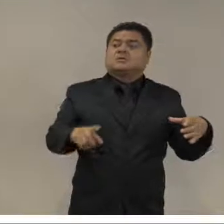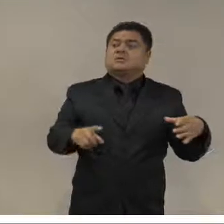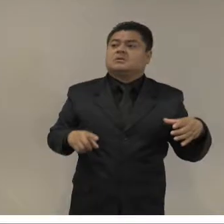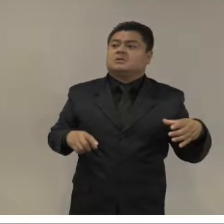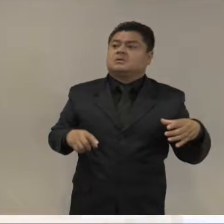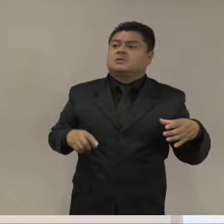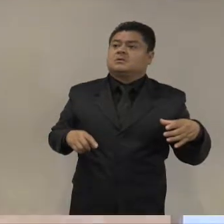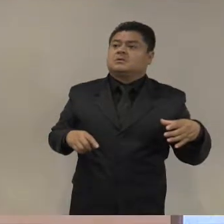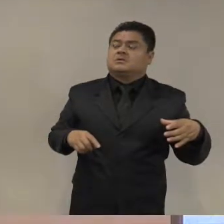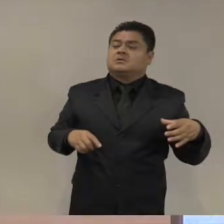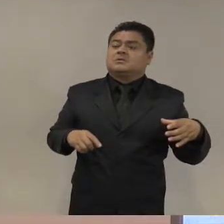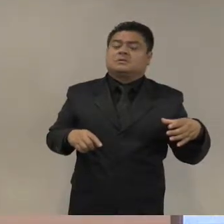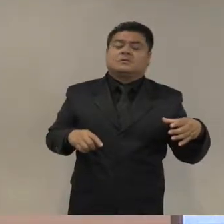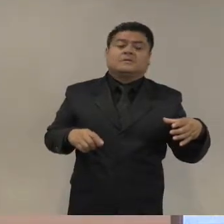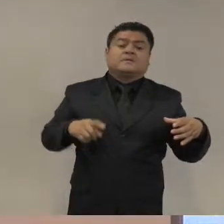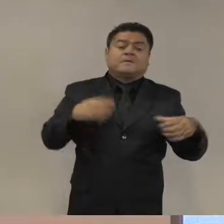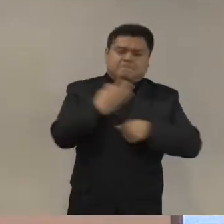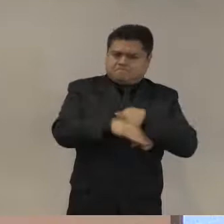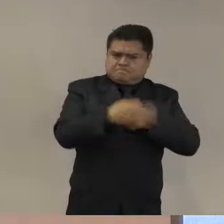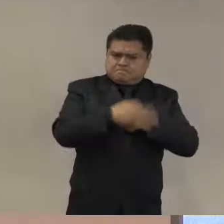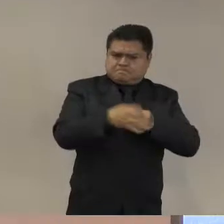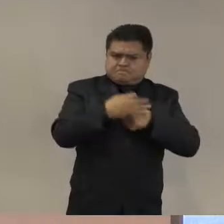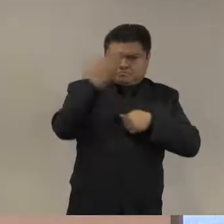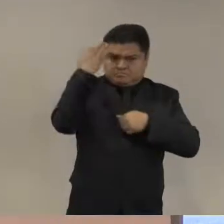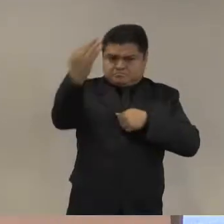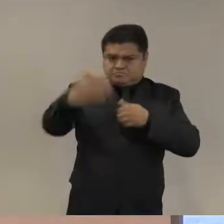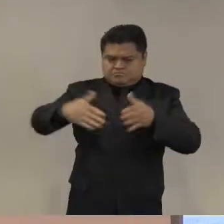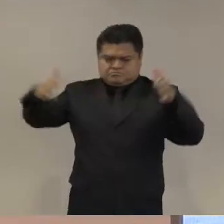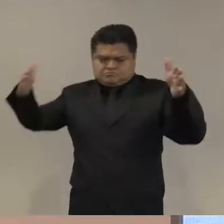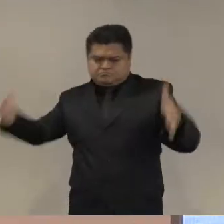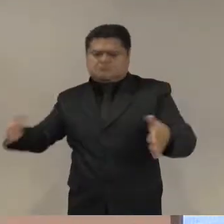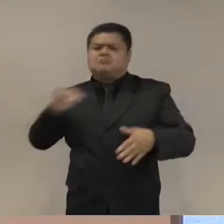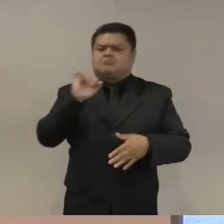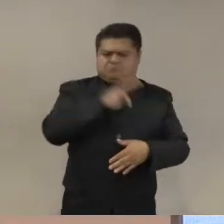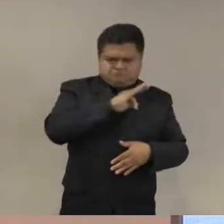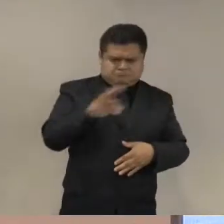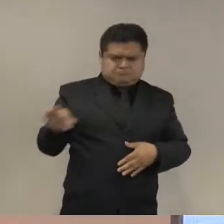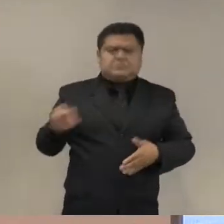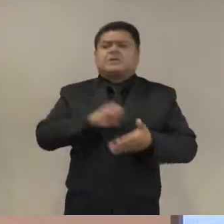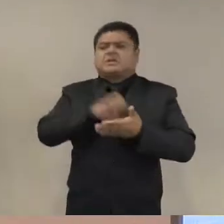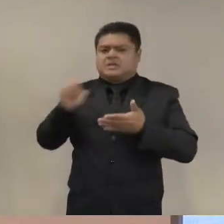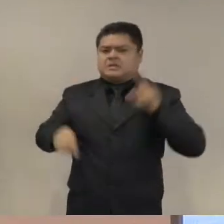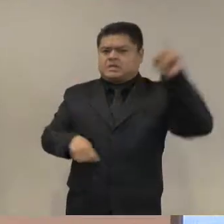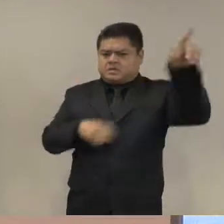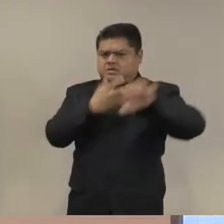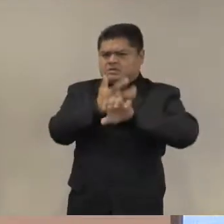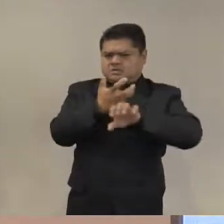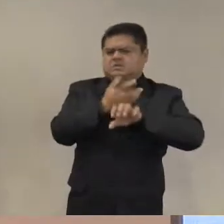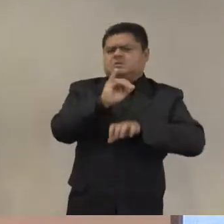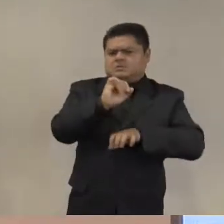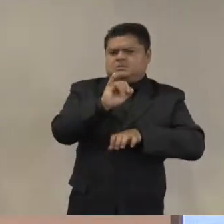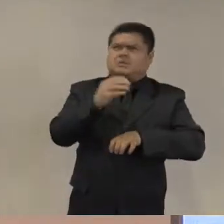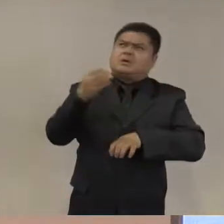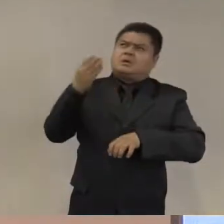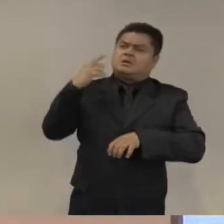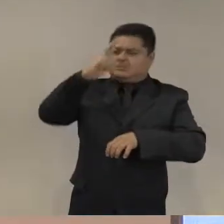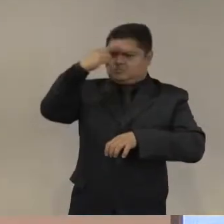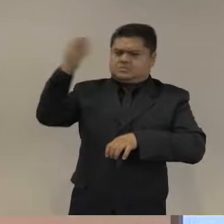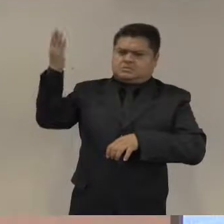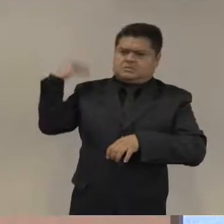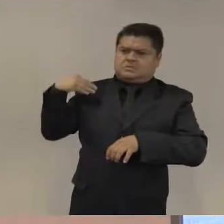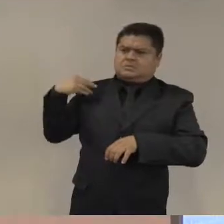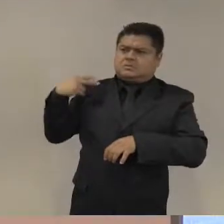violencia de manera temporal, en emergencia. Se hizo en Estados Unidos, por ejemplo, después de los motines de Los Ángeles de 2